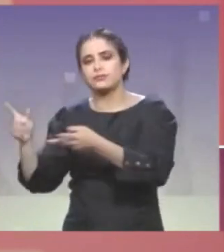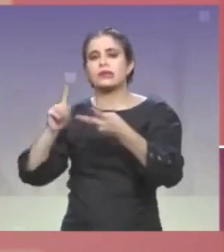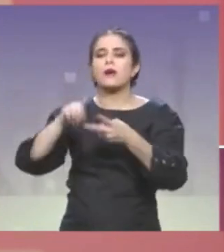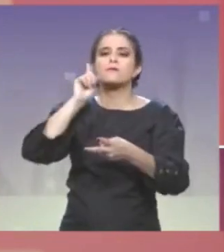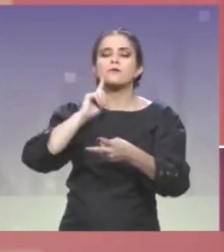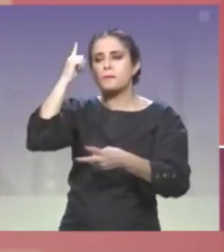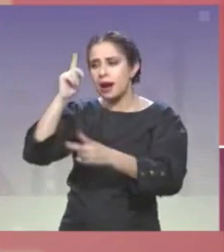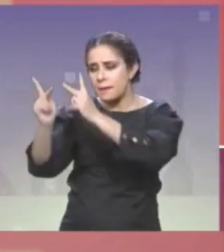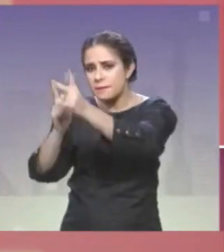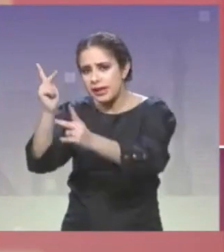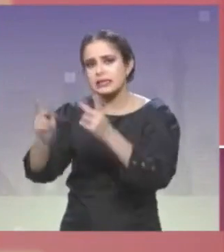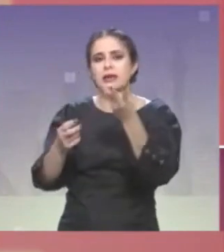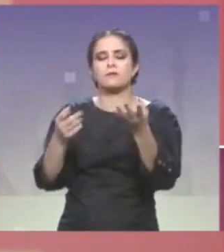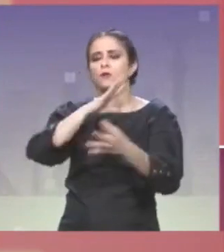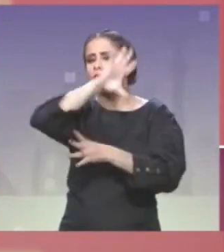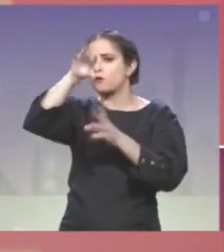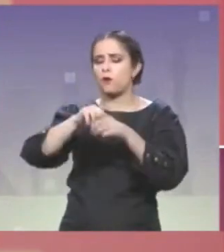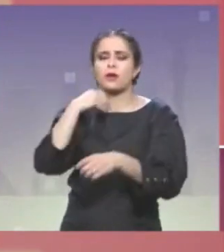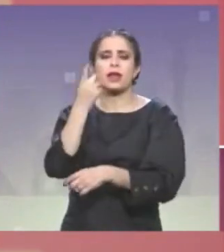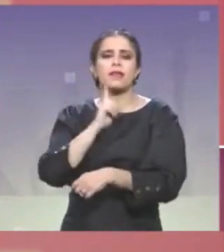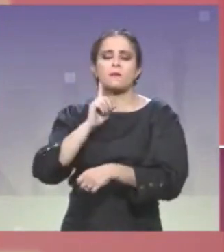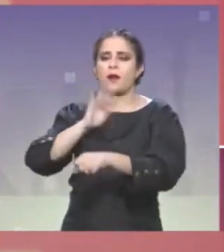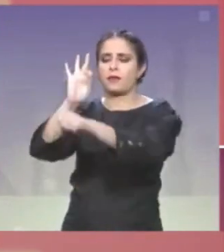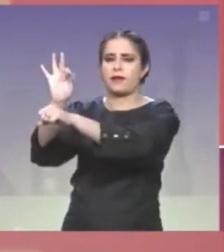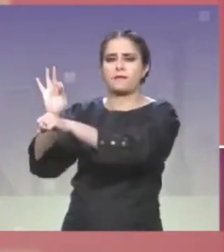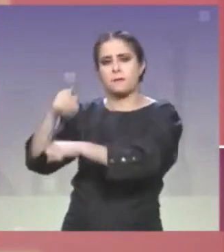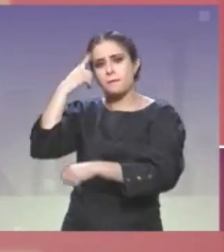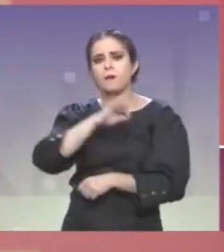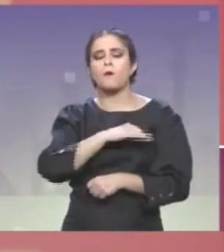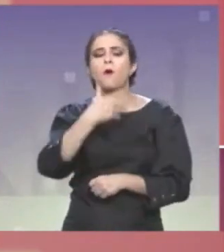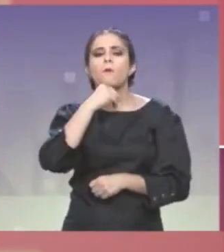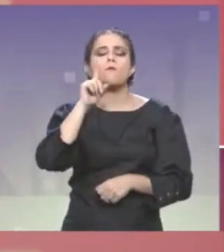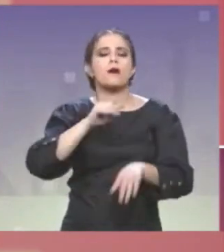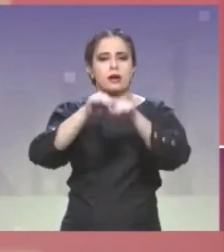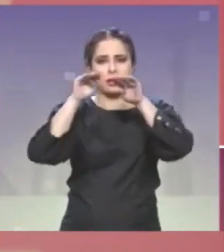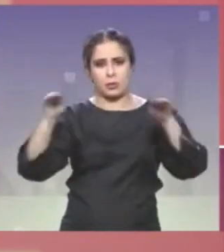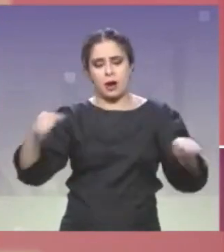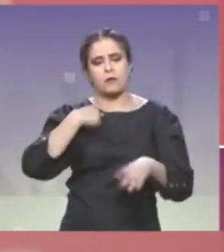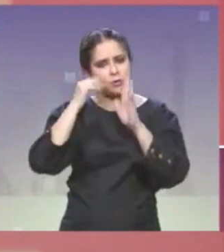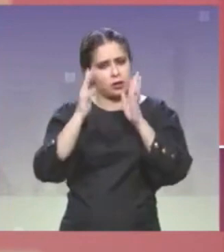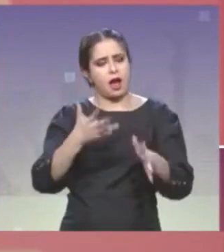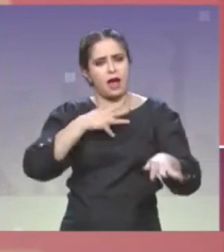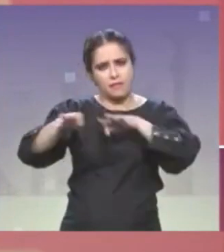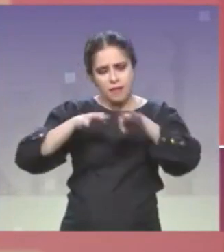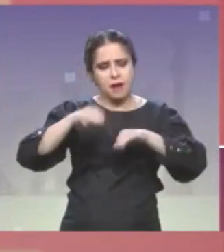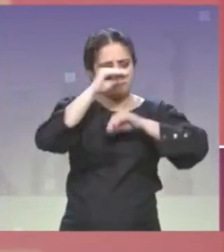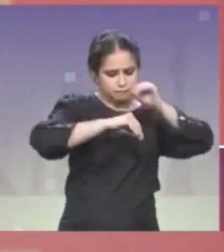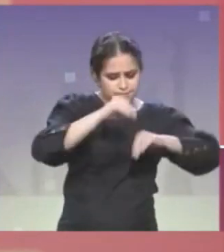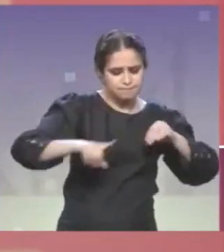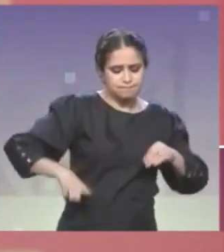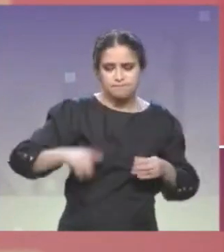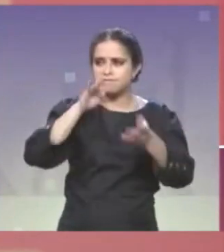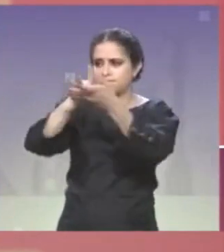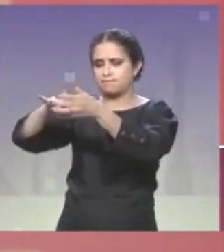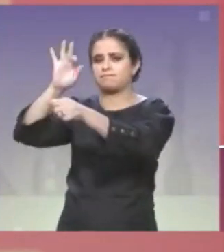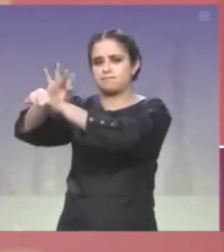Estamos convencidos en luchar contra la inequidad en términos de género y lo hemos hecho en todas y cada una de las políticas públicas. No solo